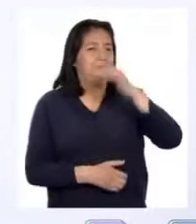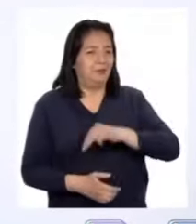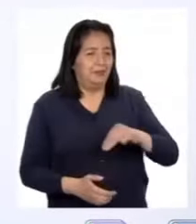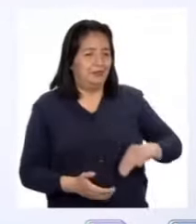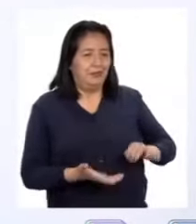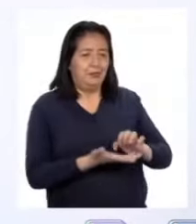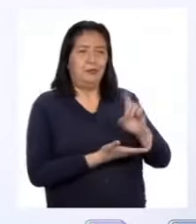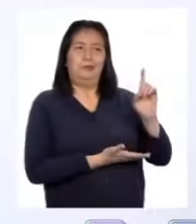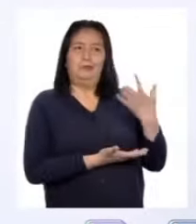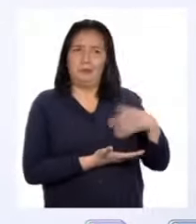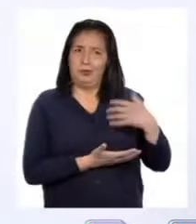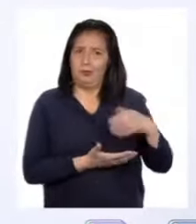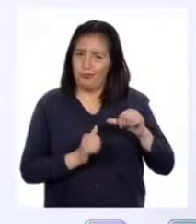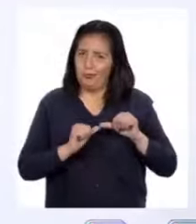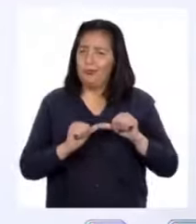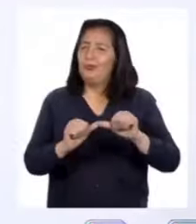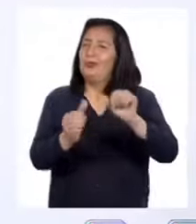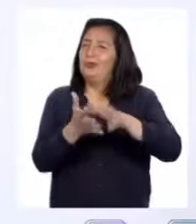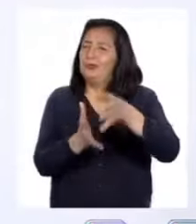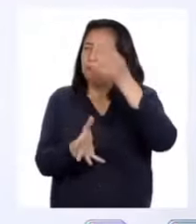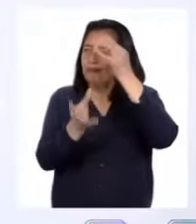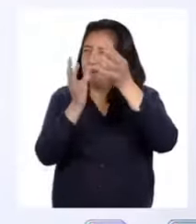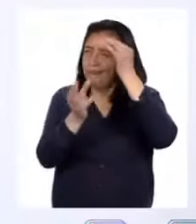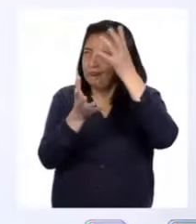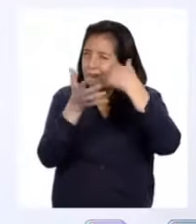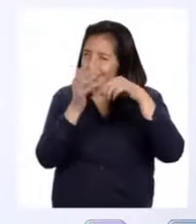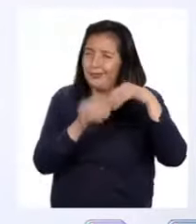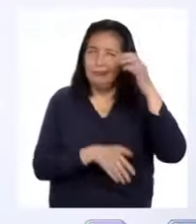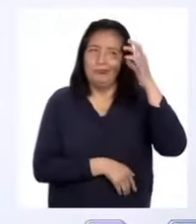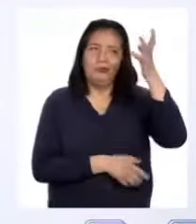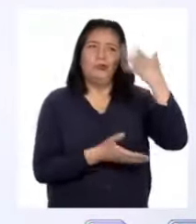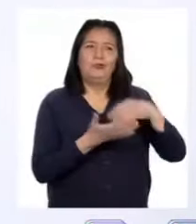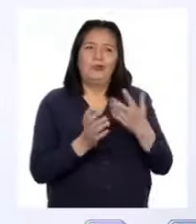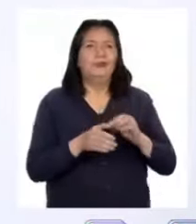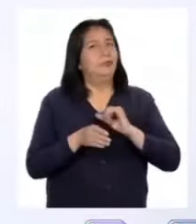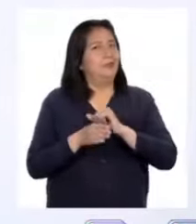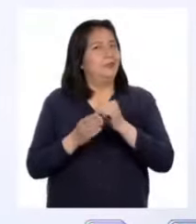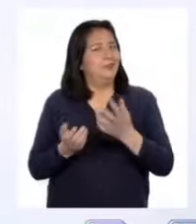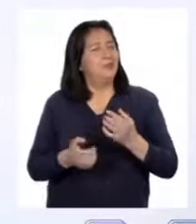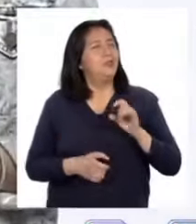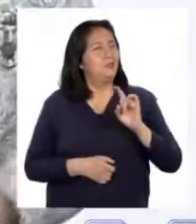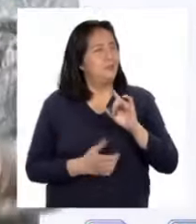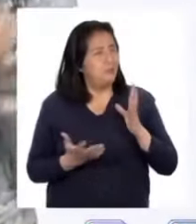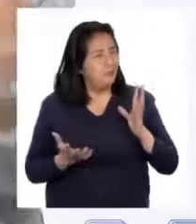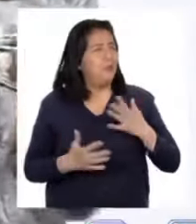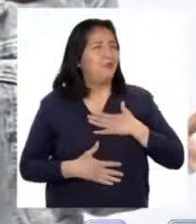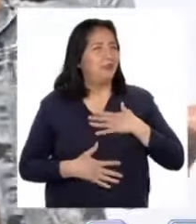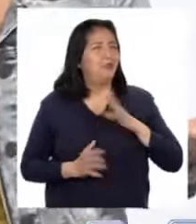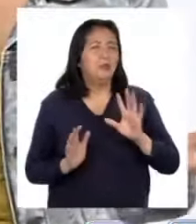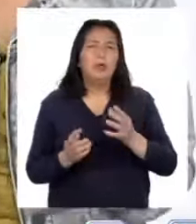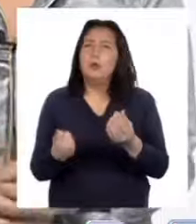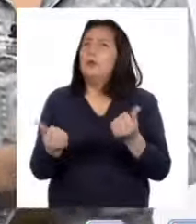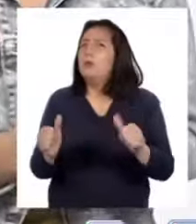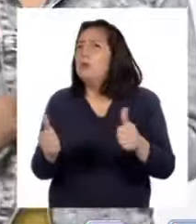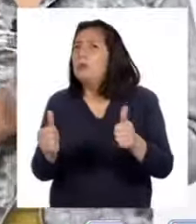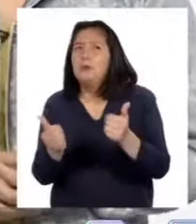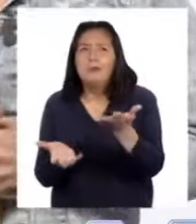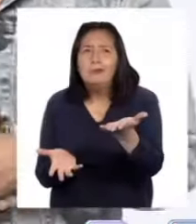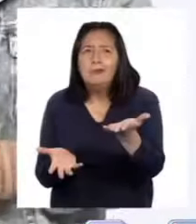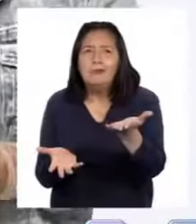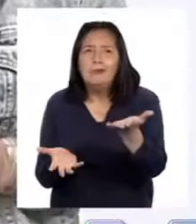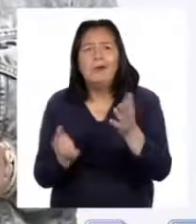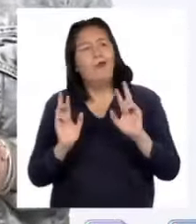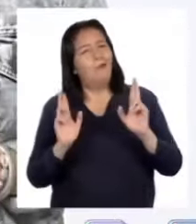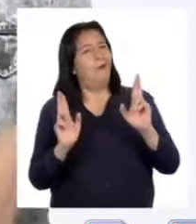Ministerio de Educación para seguir desarrollando conocimientos de una manera práctica, útil y divertida. ¿Cómo se encuentran el día de hoy?